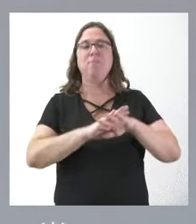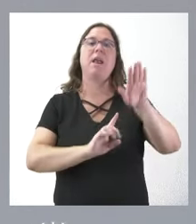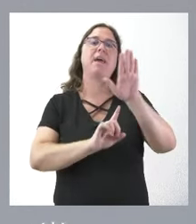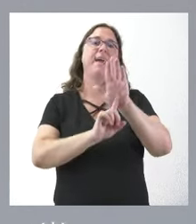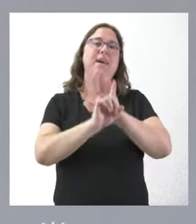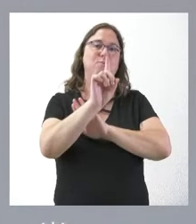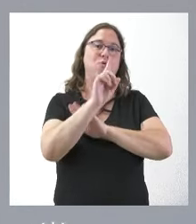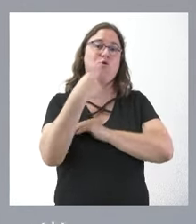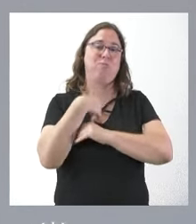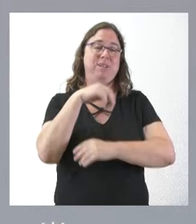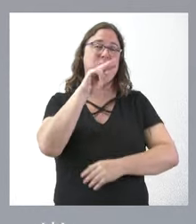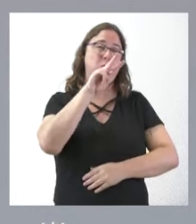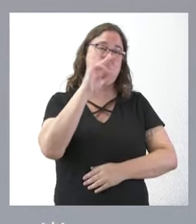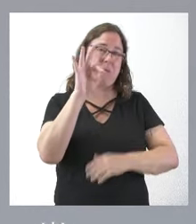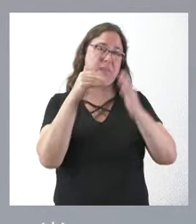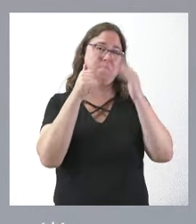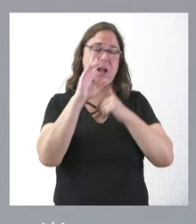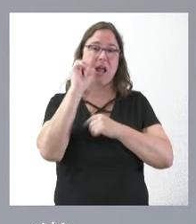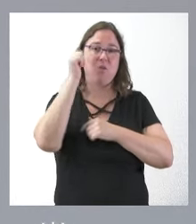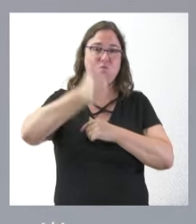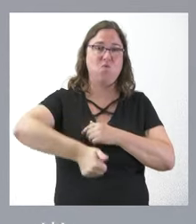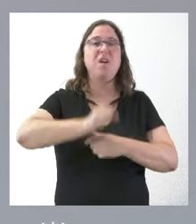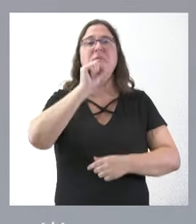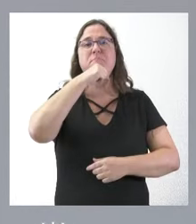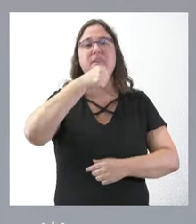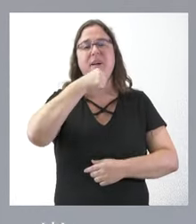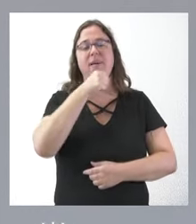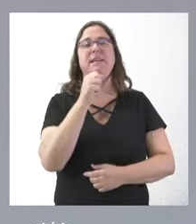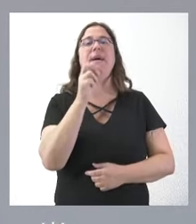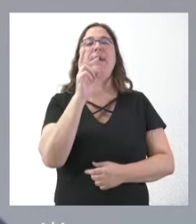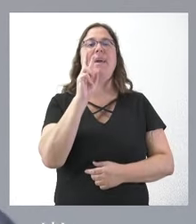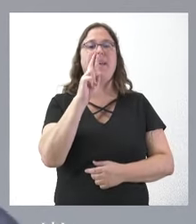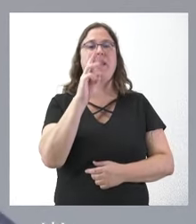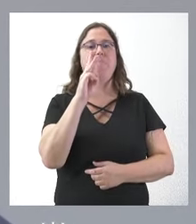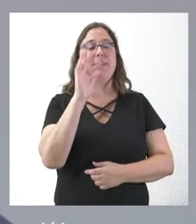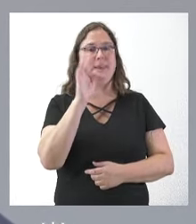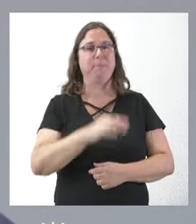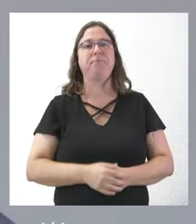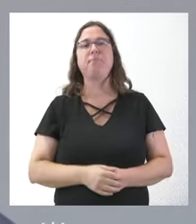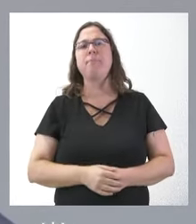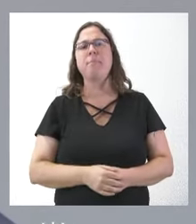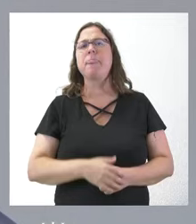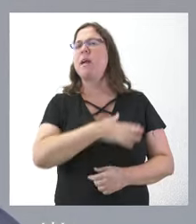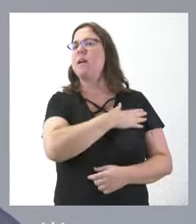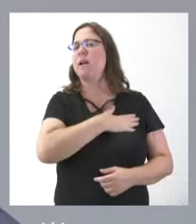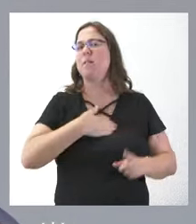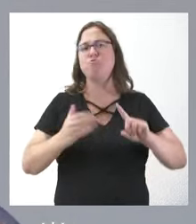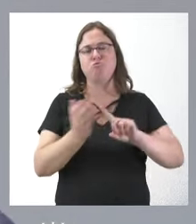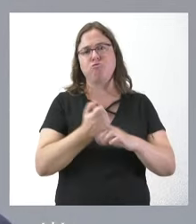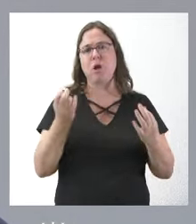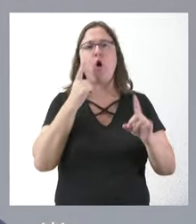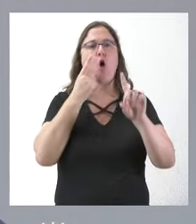de estos veintipico años que llevamos con las viejas RPTs. Objetivos que persigue el Gobierno de